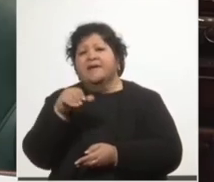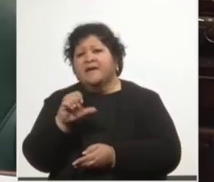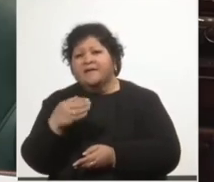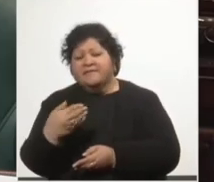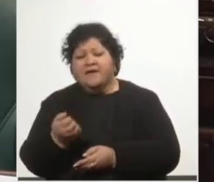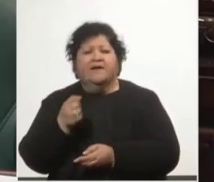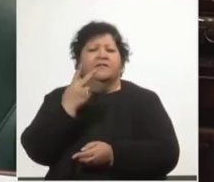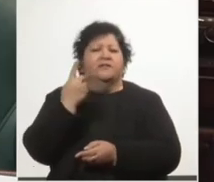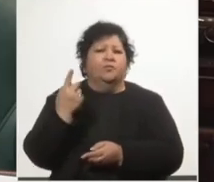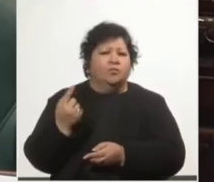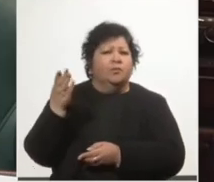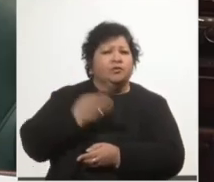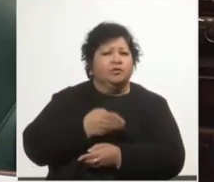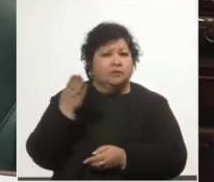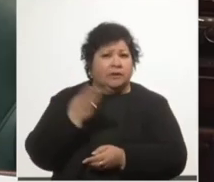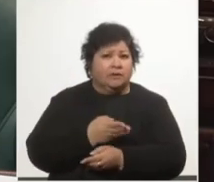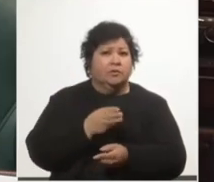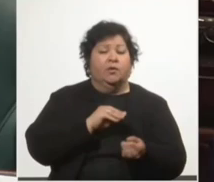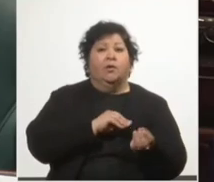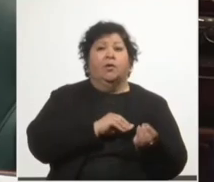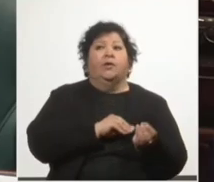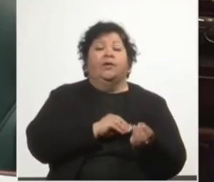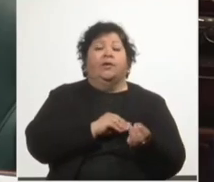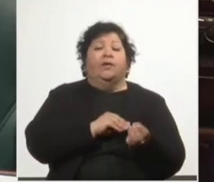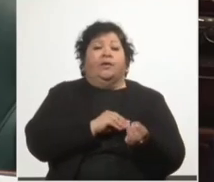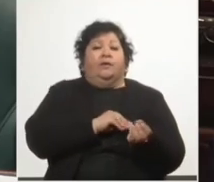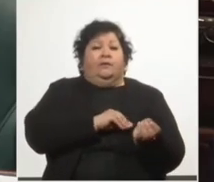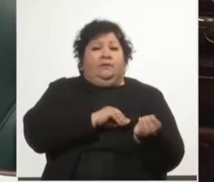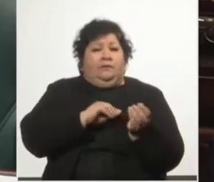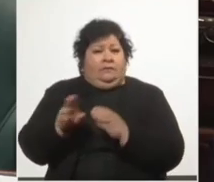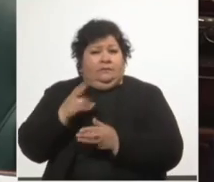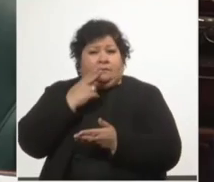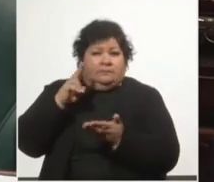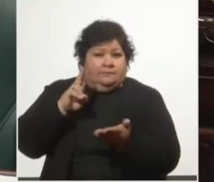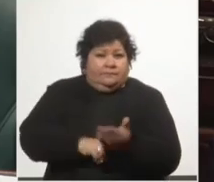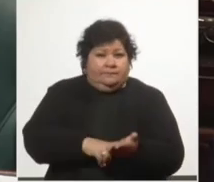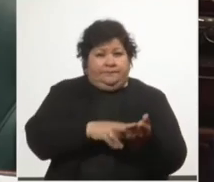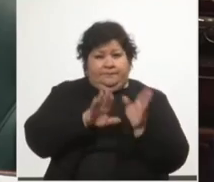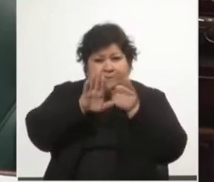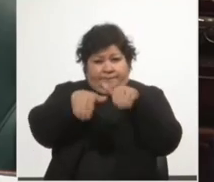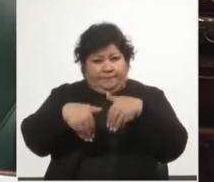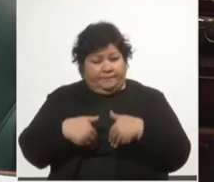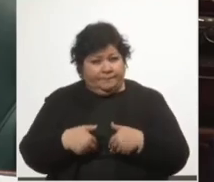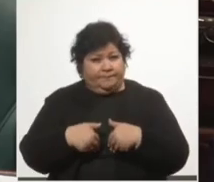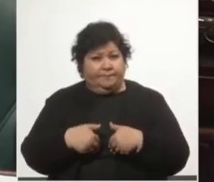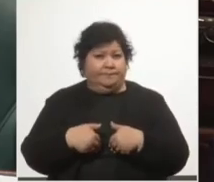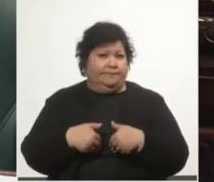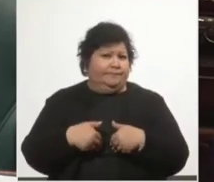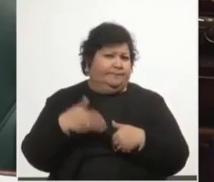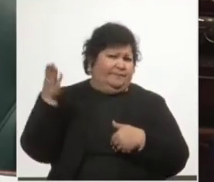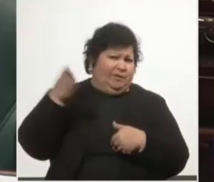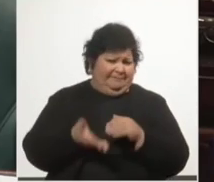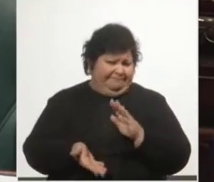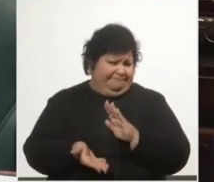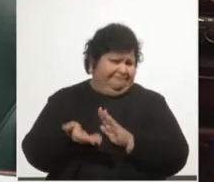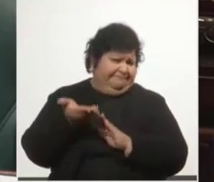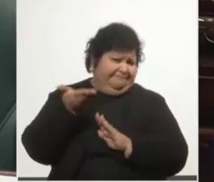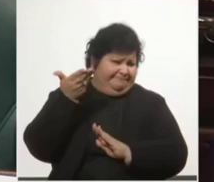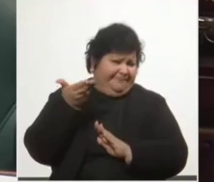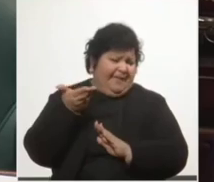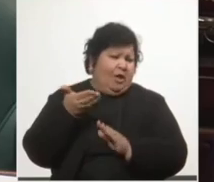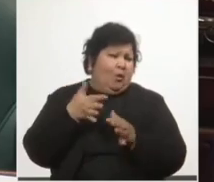el impuesto a las transmisiones patrimoniales, más 22,6%. Se trata de una pequeña élite la que se está